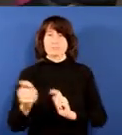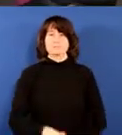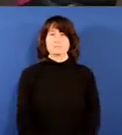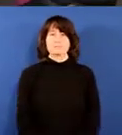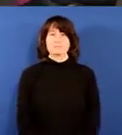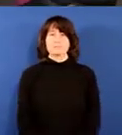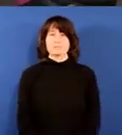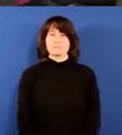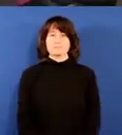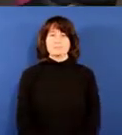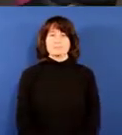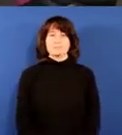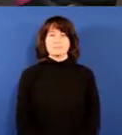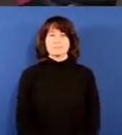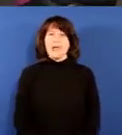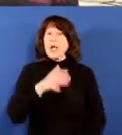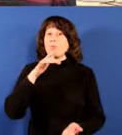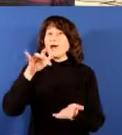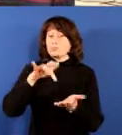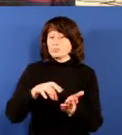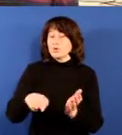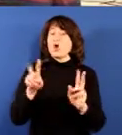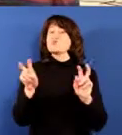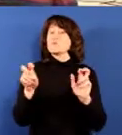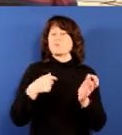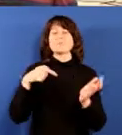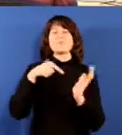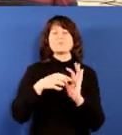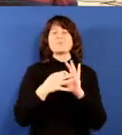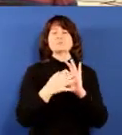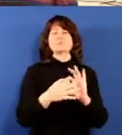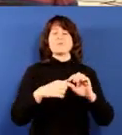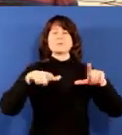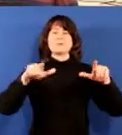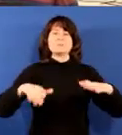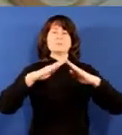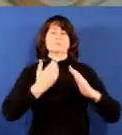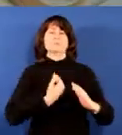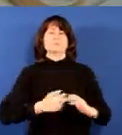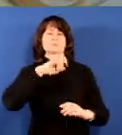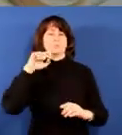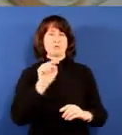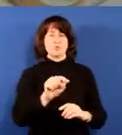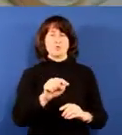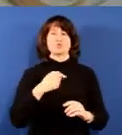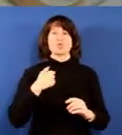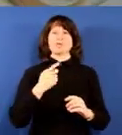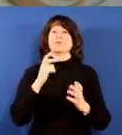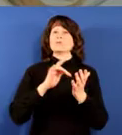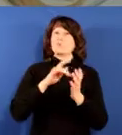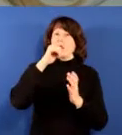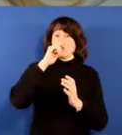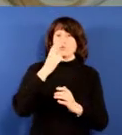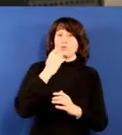de renta, de las que el 80% serán a devolver. Como novedad, este año hay que añadir el impuesto de patrimonio que, con